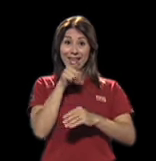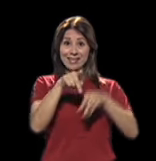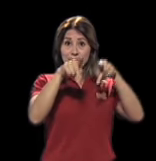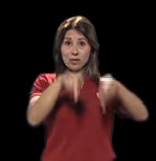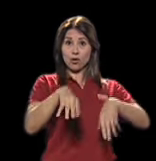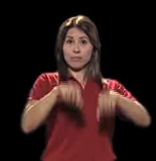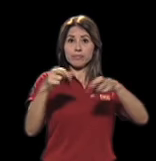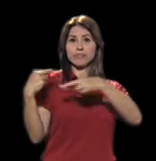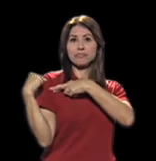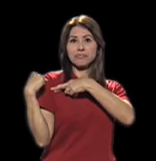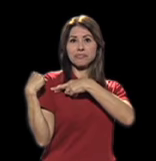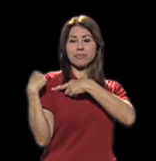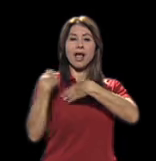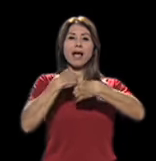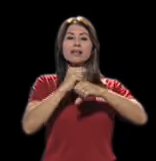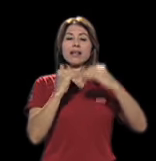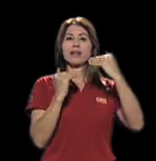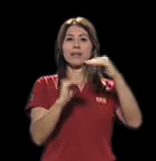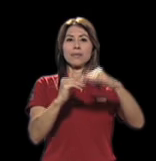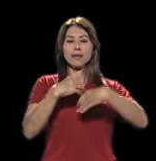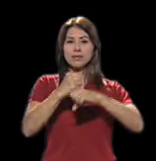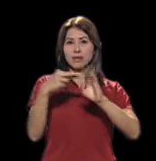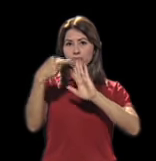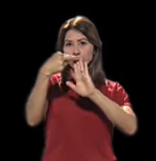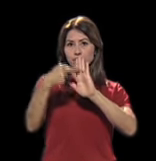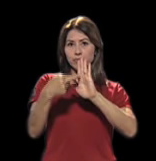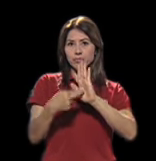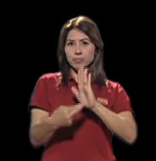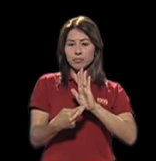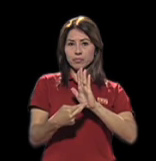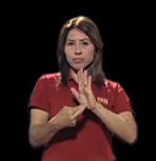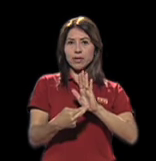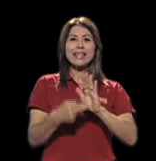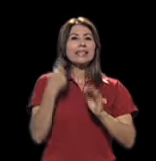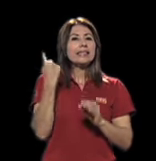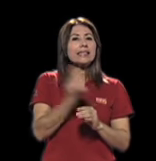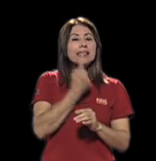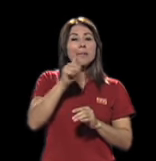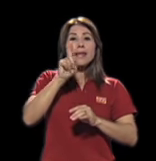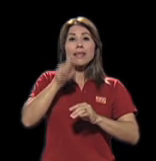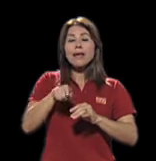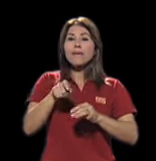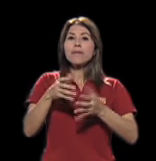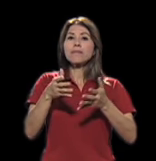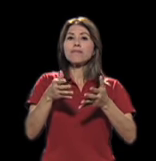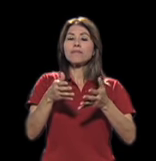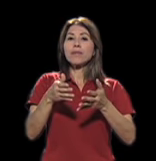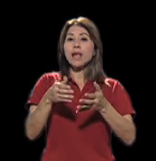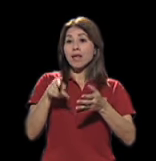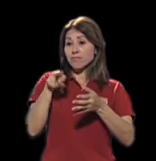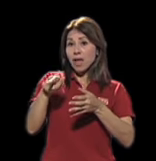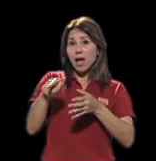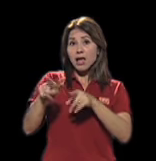o las reglas o el acercamiento. Y siempre hacerle ver al hermano o hermana que no tiene una condición